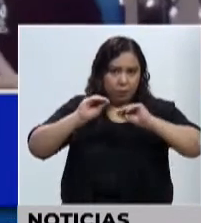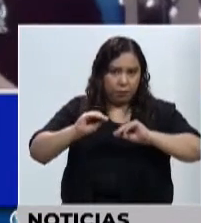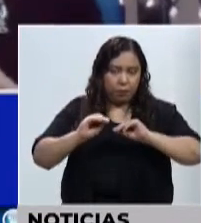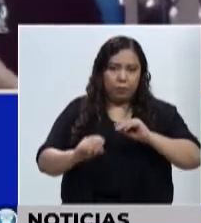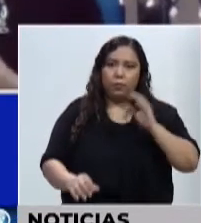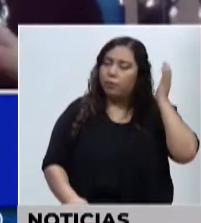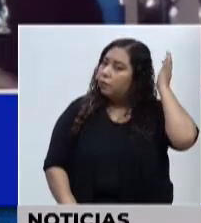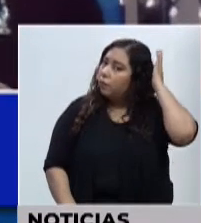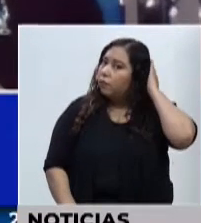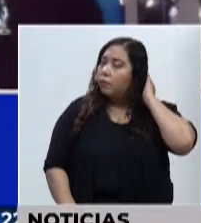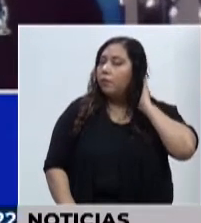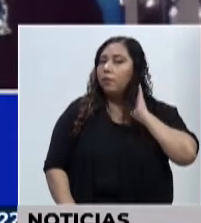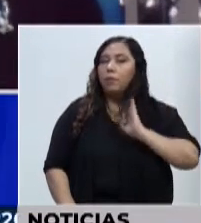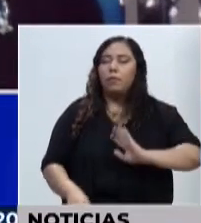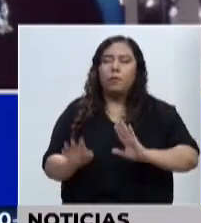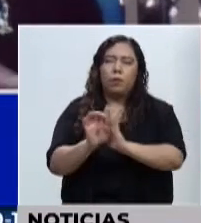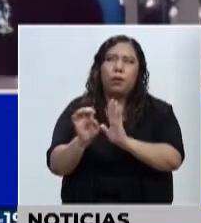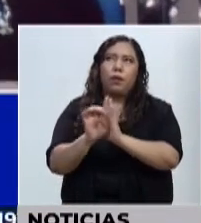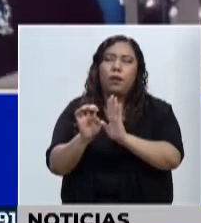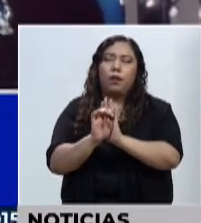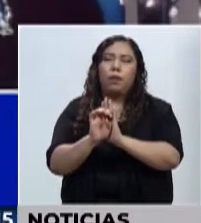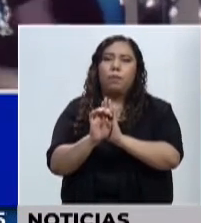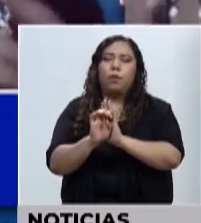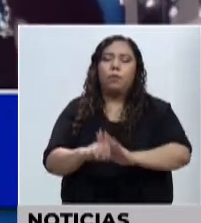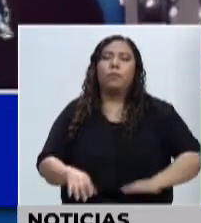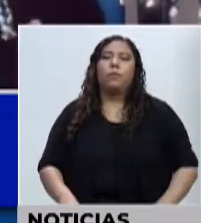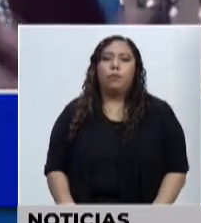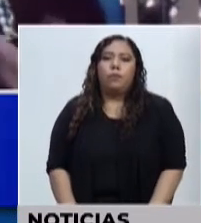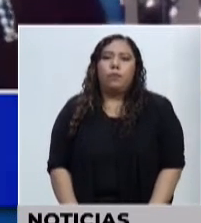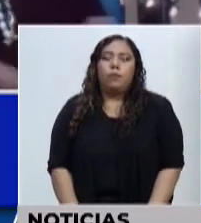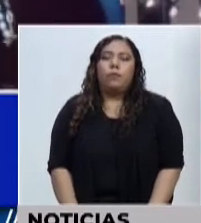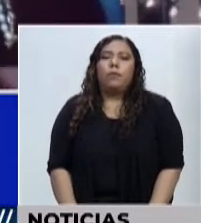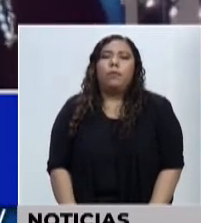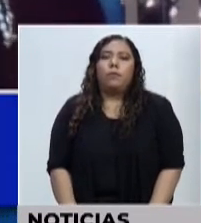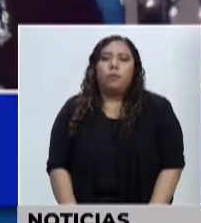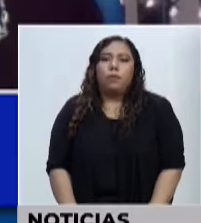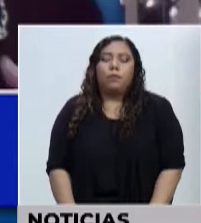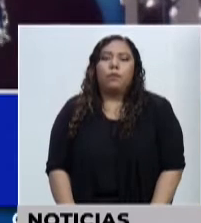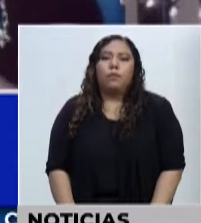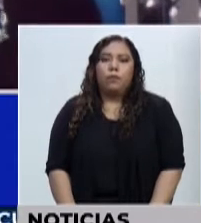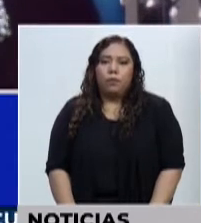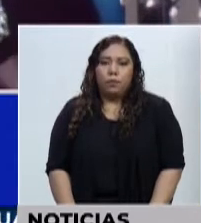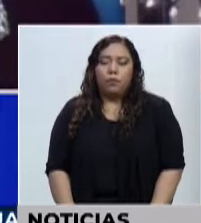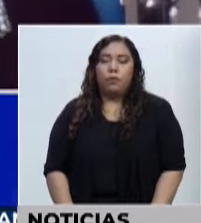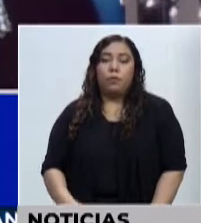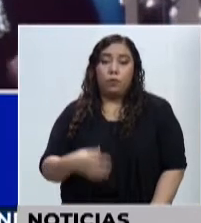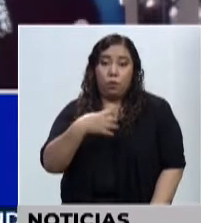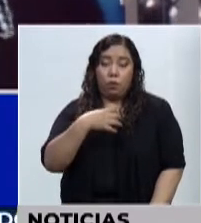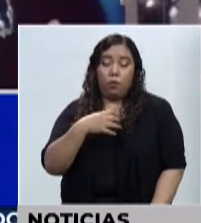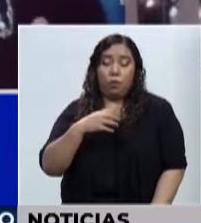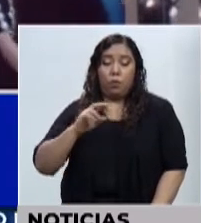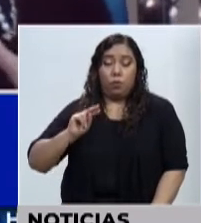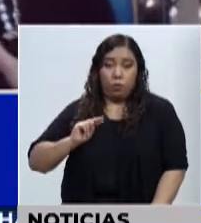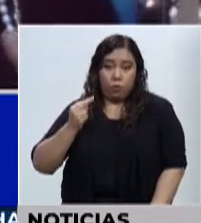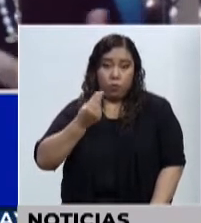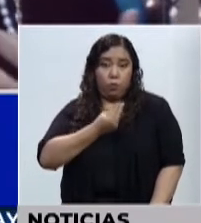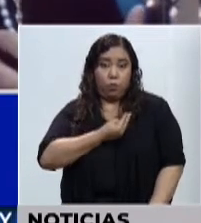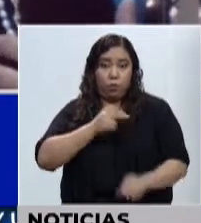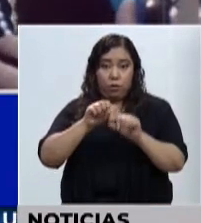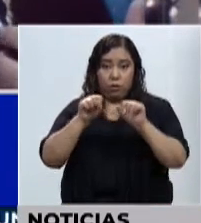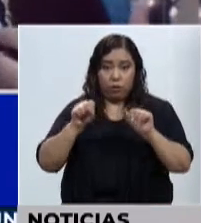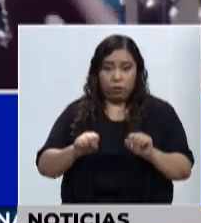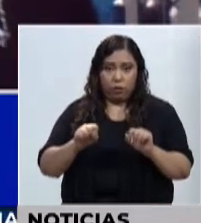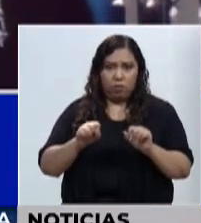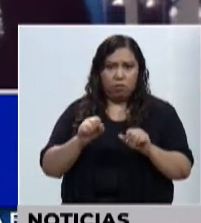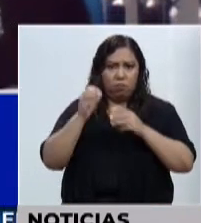también hemos trabajado, por ejemplo, en desarrollar nuestro sistema de información. Contamos ya con un